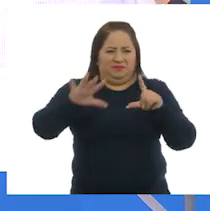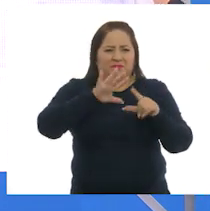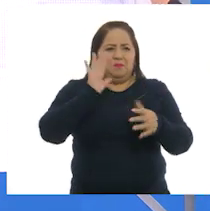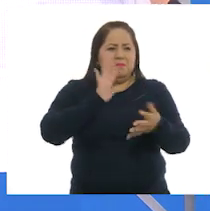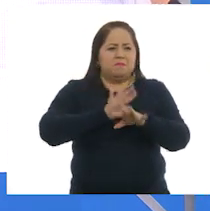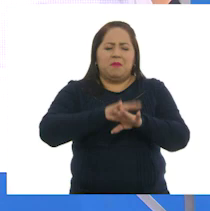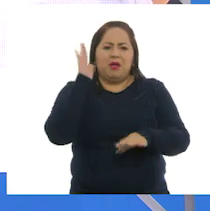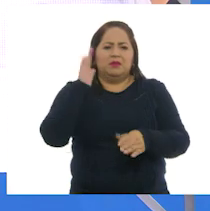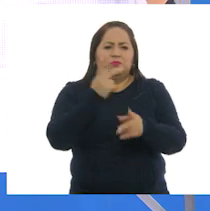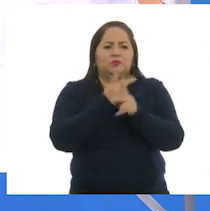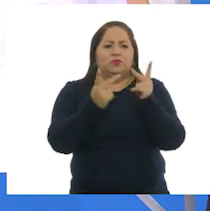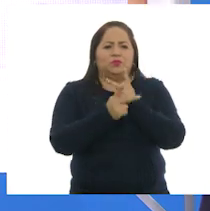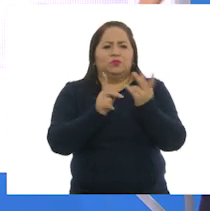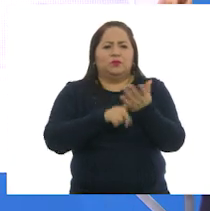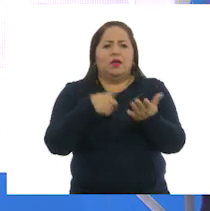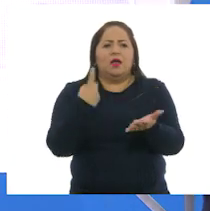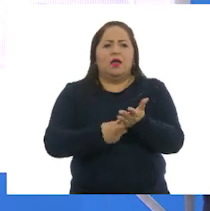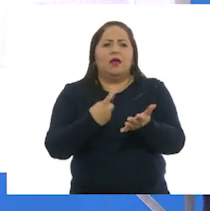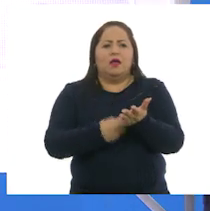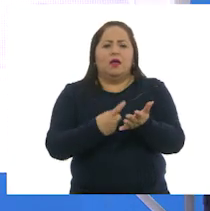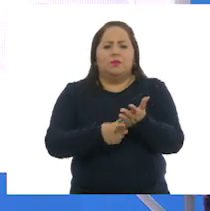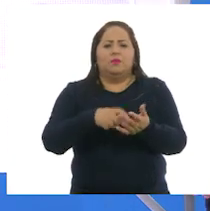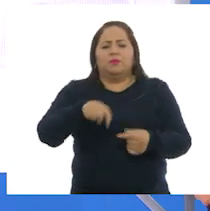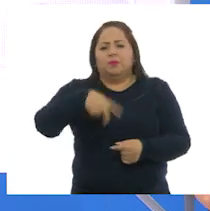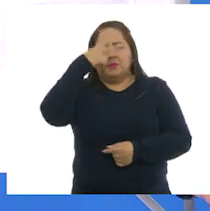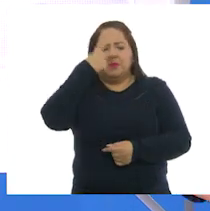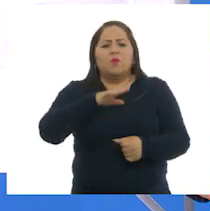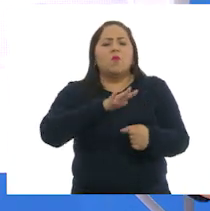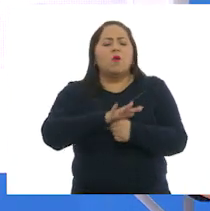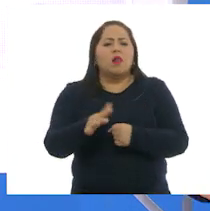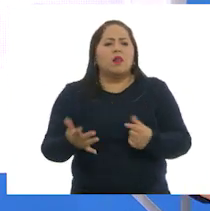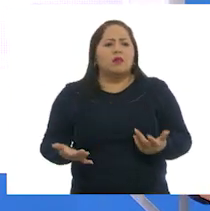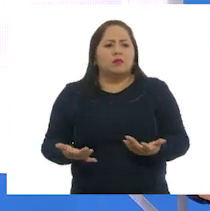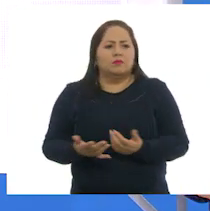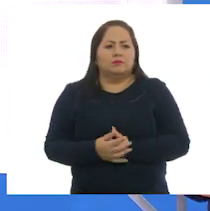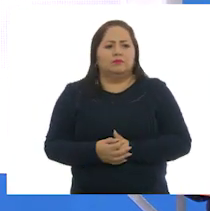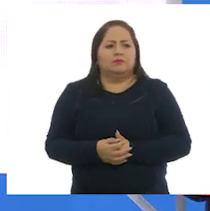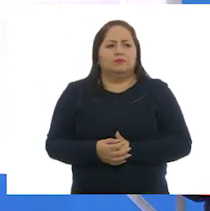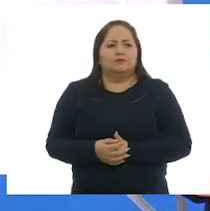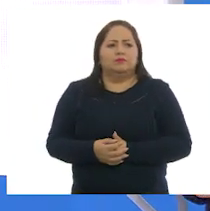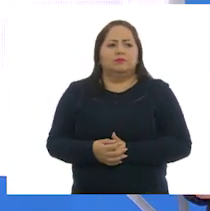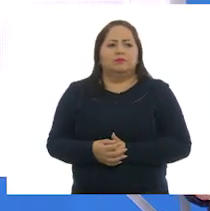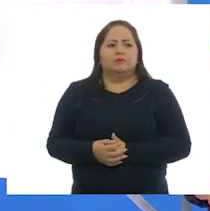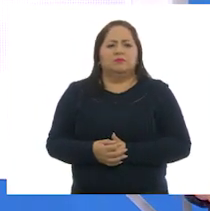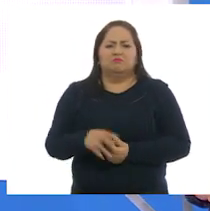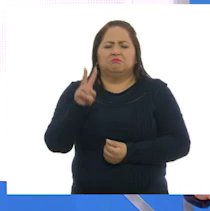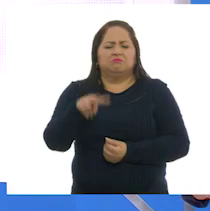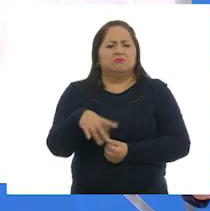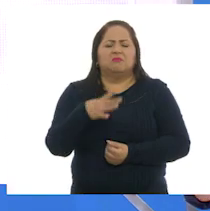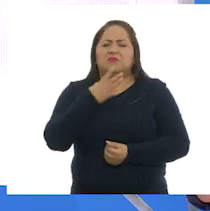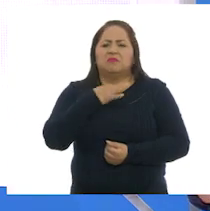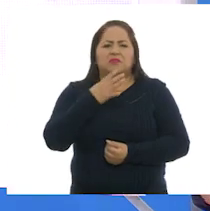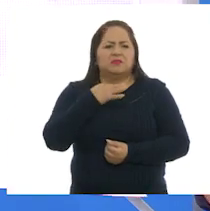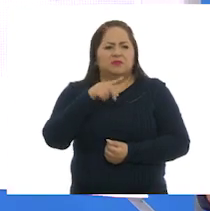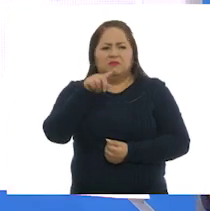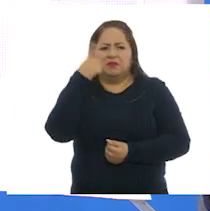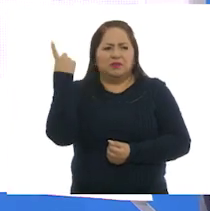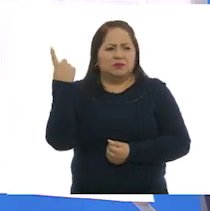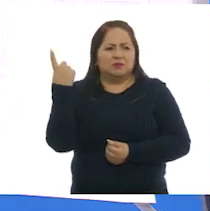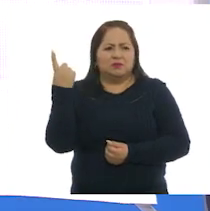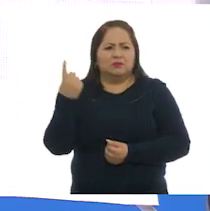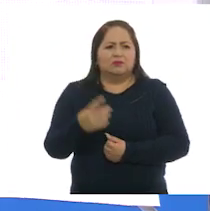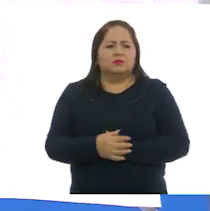con mayor producción de camarón en el territorio mexicano. Muy bien. Esa está fácil, definitivamente.